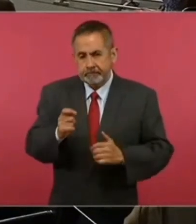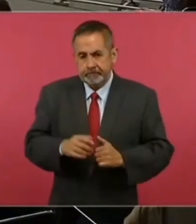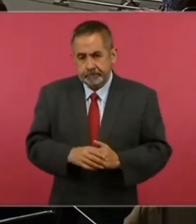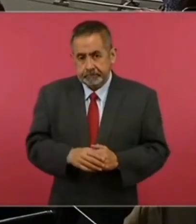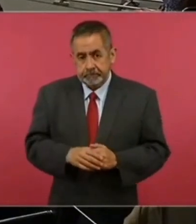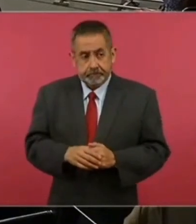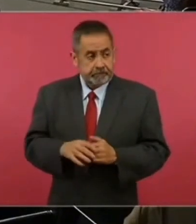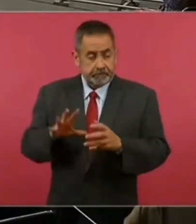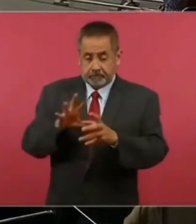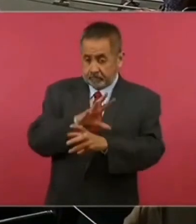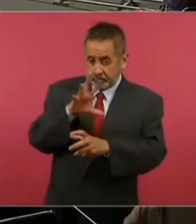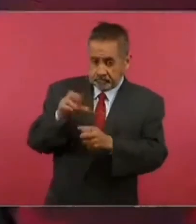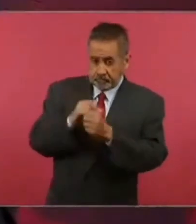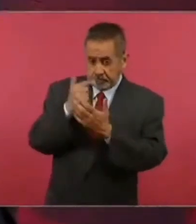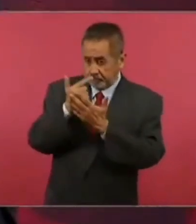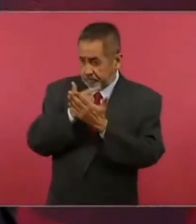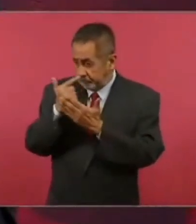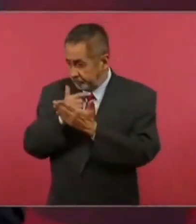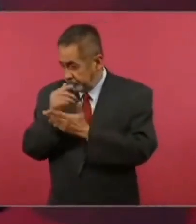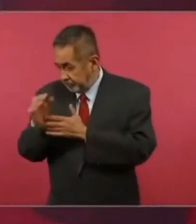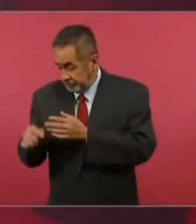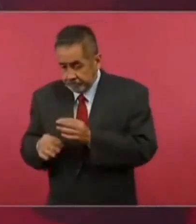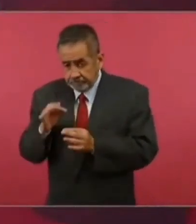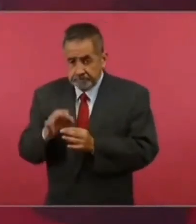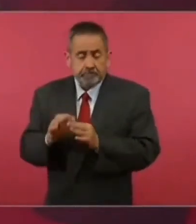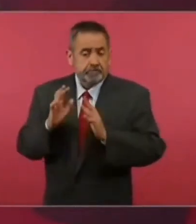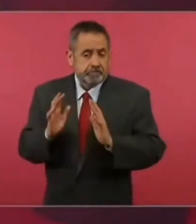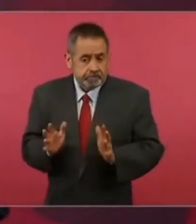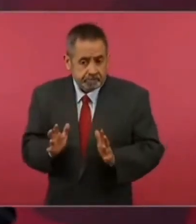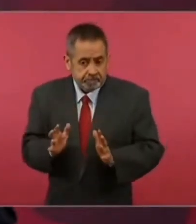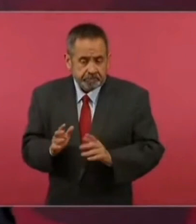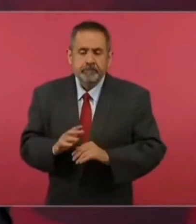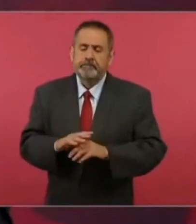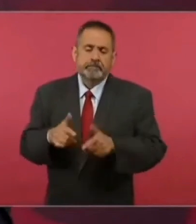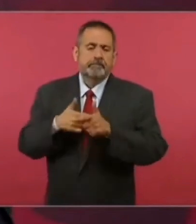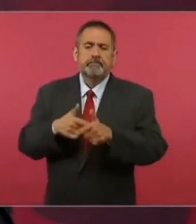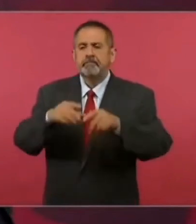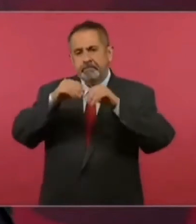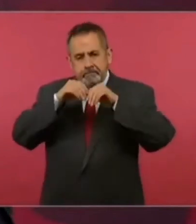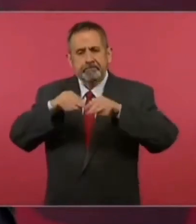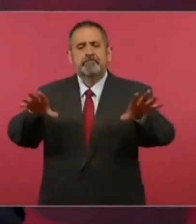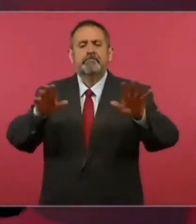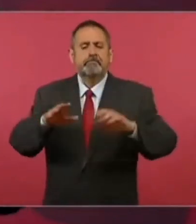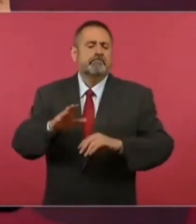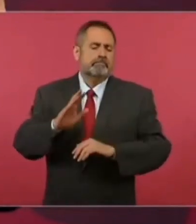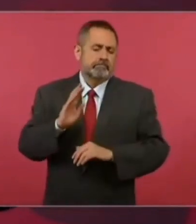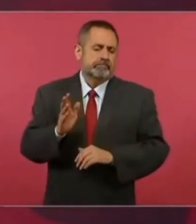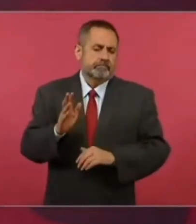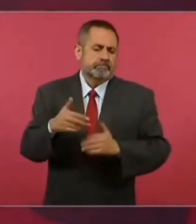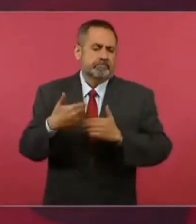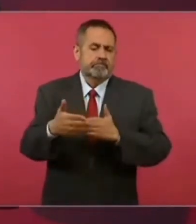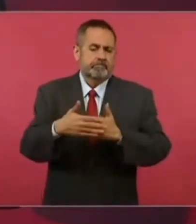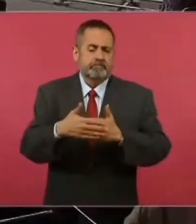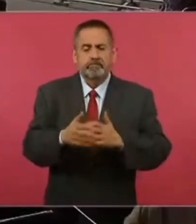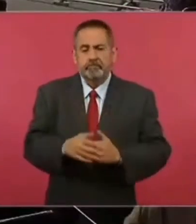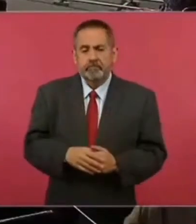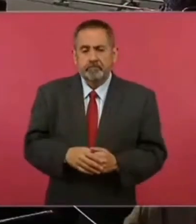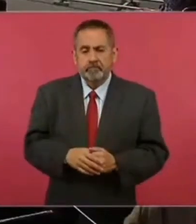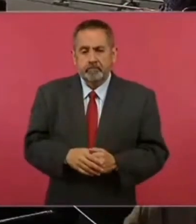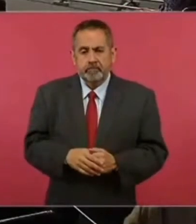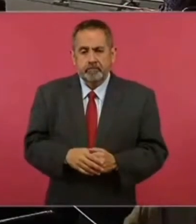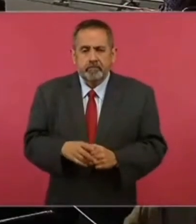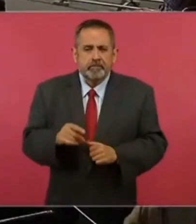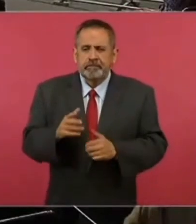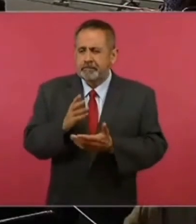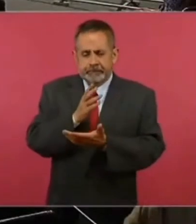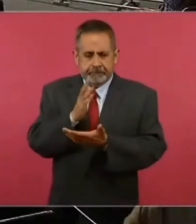todo el censo entonces lo vamos a dar a conocer y independientemente